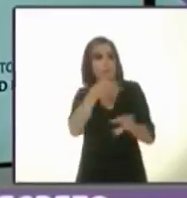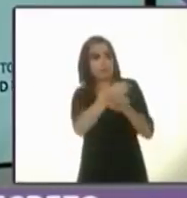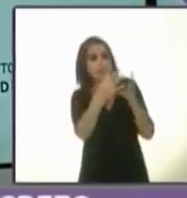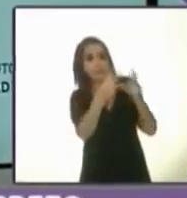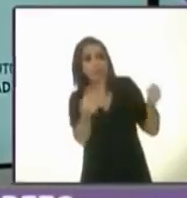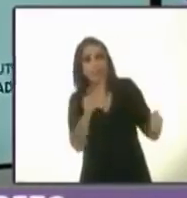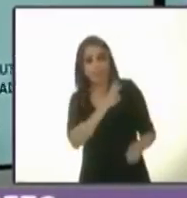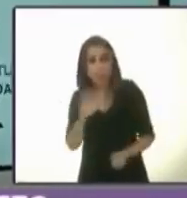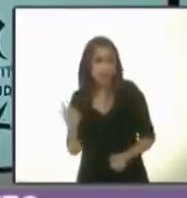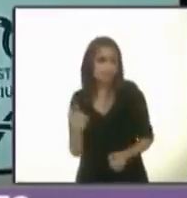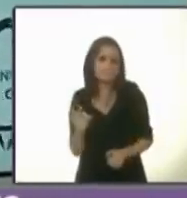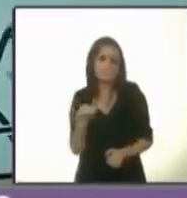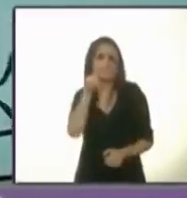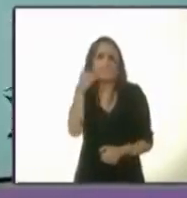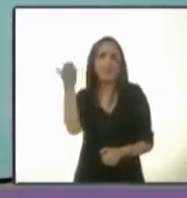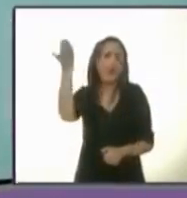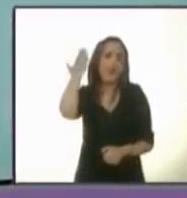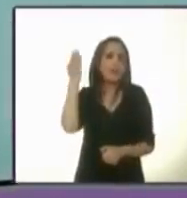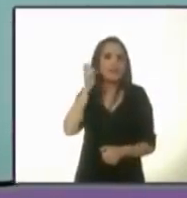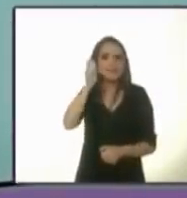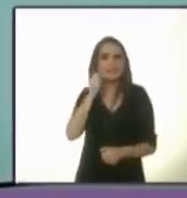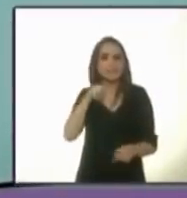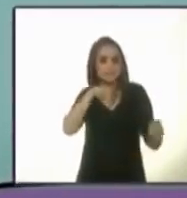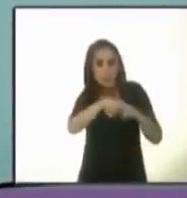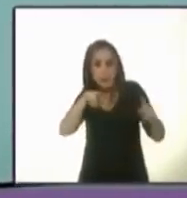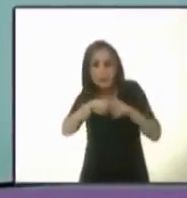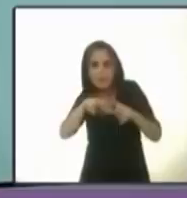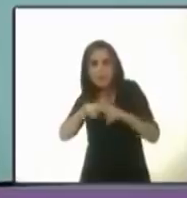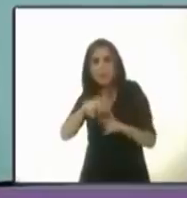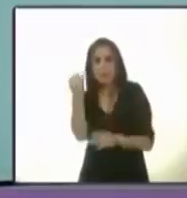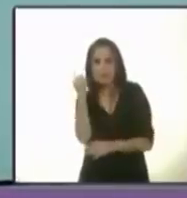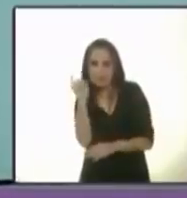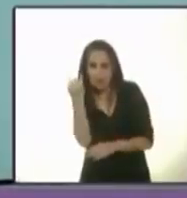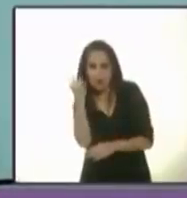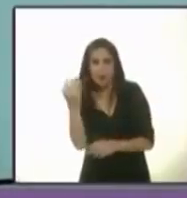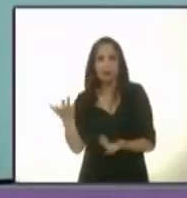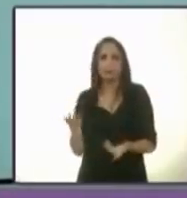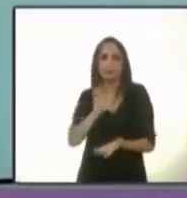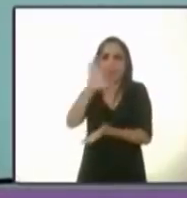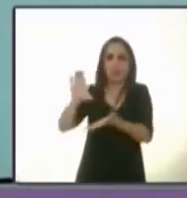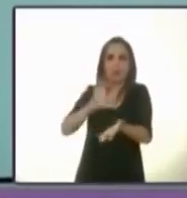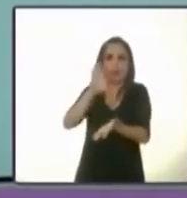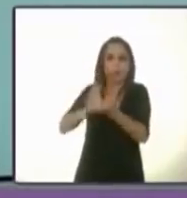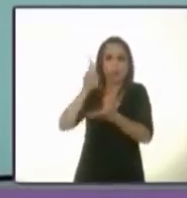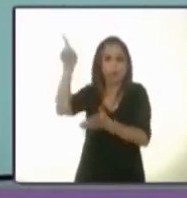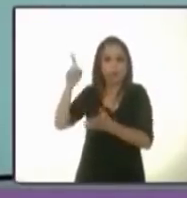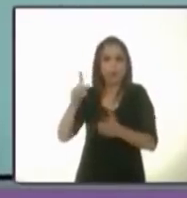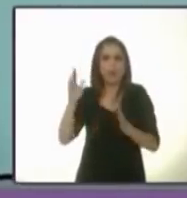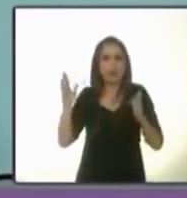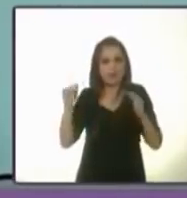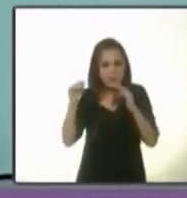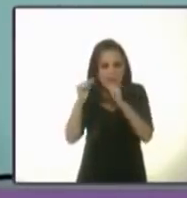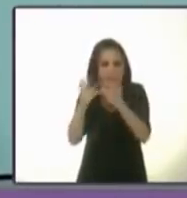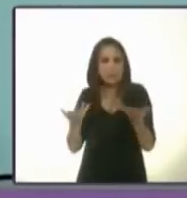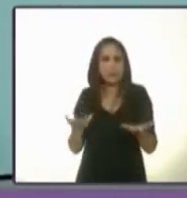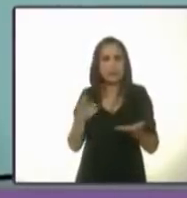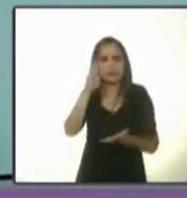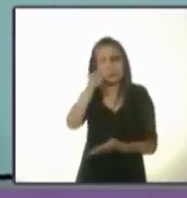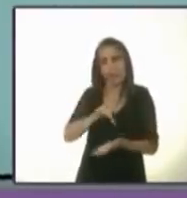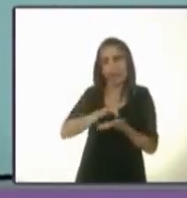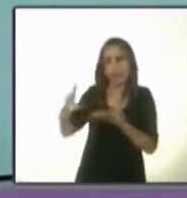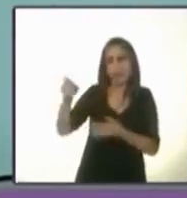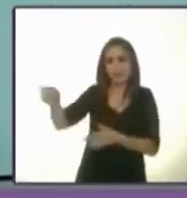comentaban de los asesinatos en Insurgentes, de la colonia donde está Tlatelolco. Pues gracias a su partido,